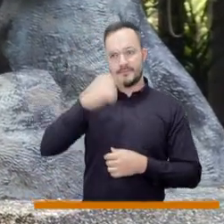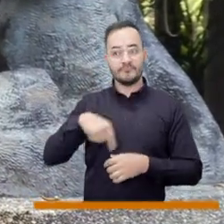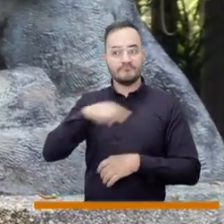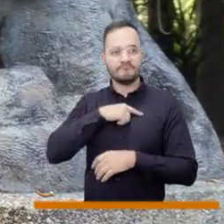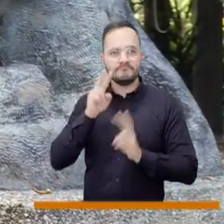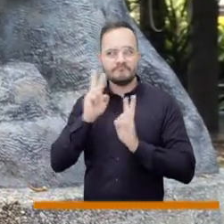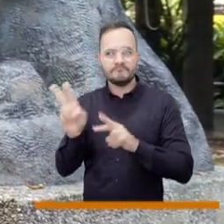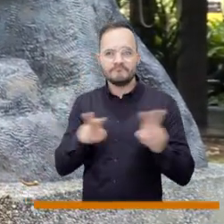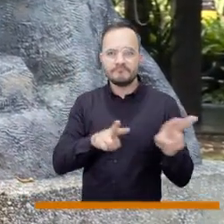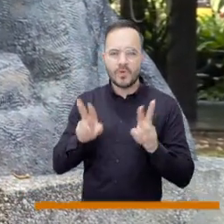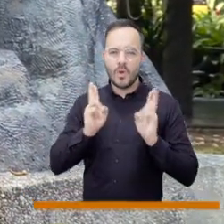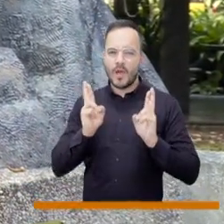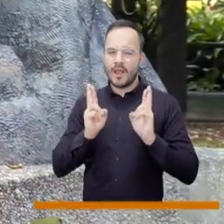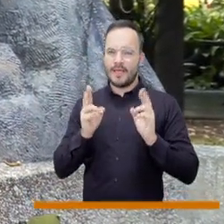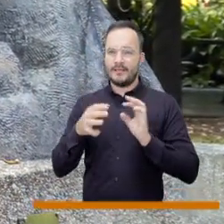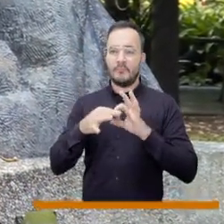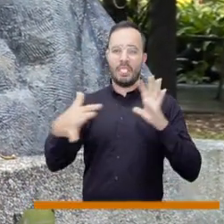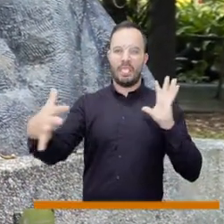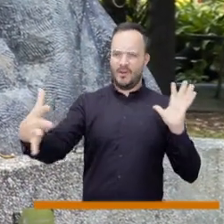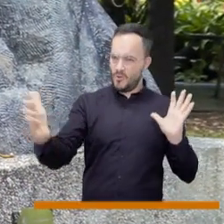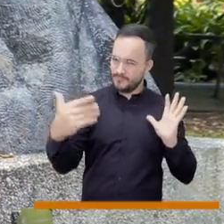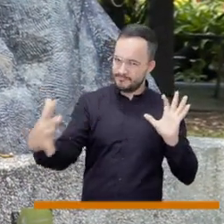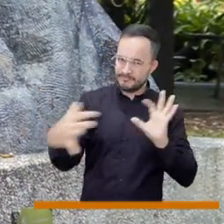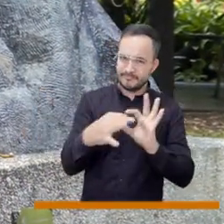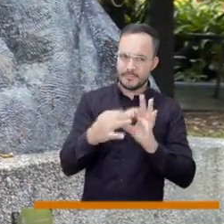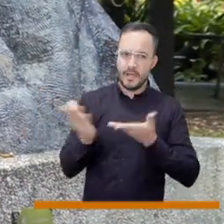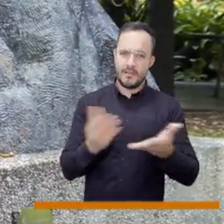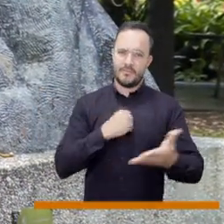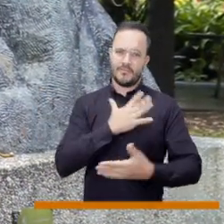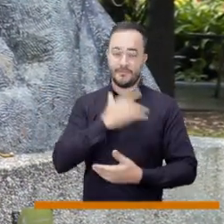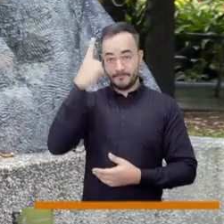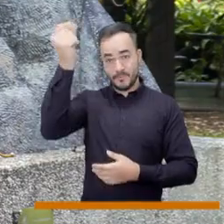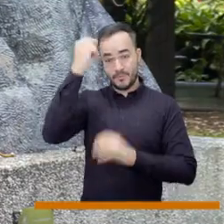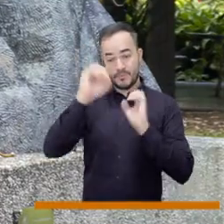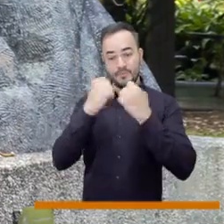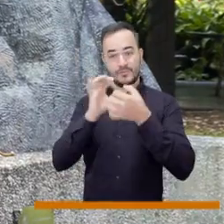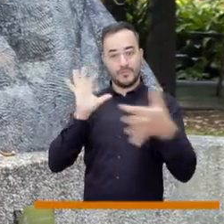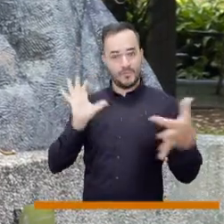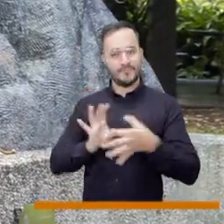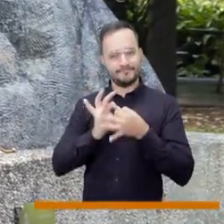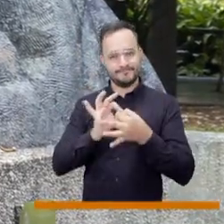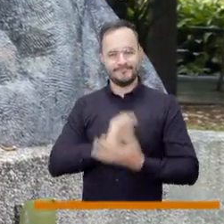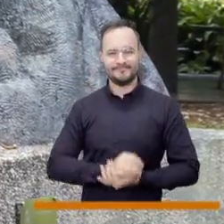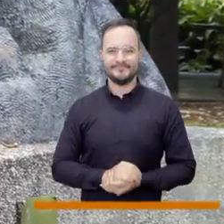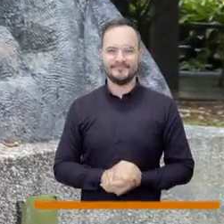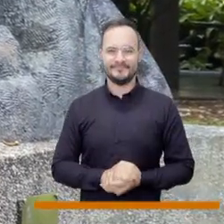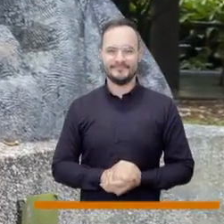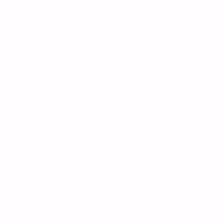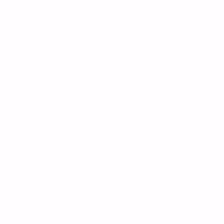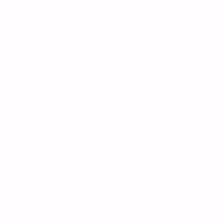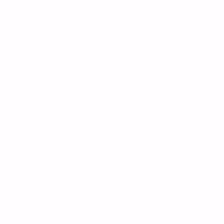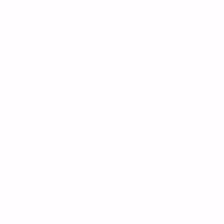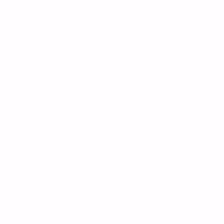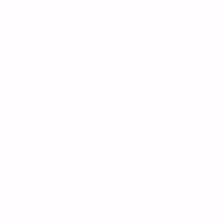Medellín estaremos y permaneceremos atentos para reducir esta brecha. Porque el Consejo somos tú y yo.